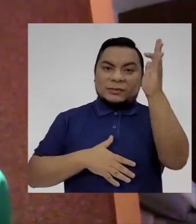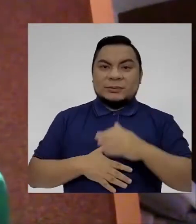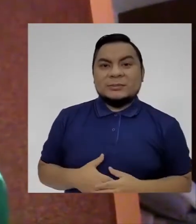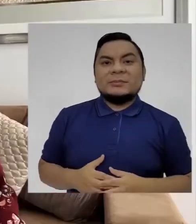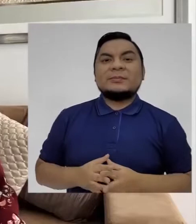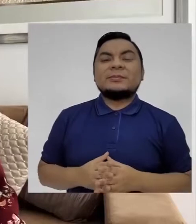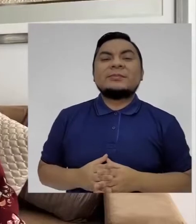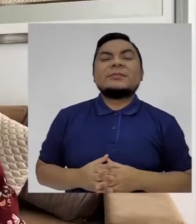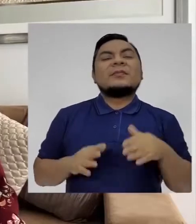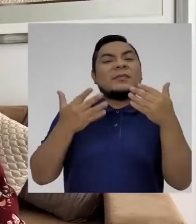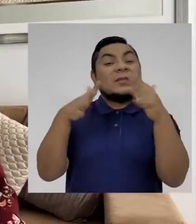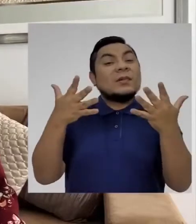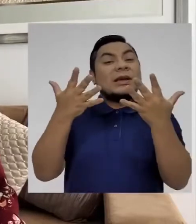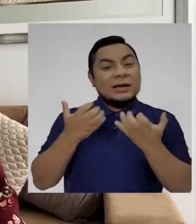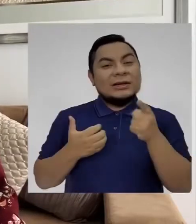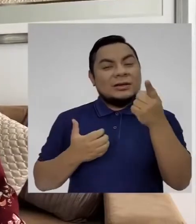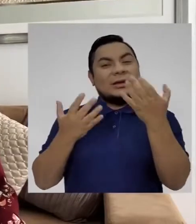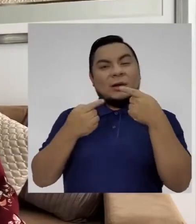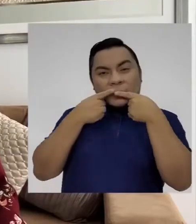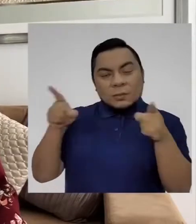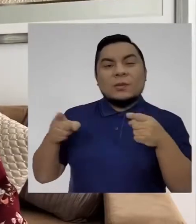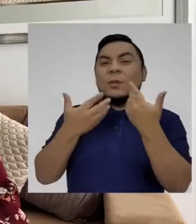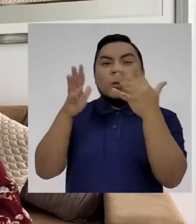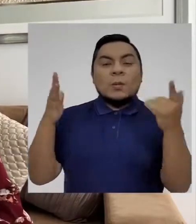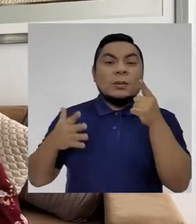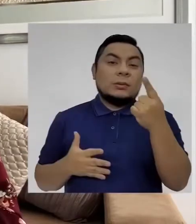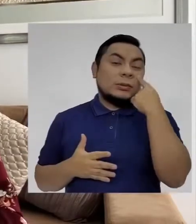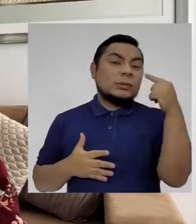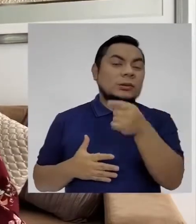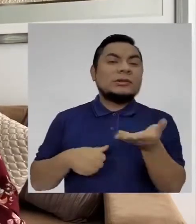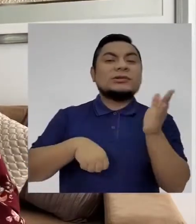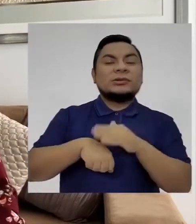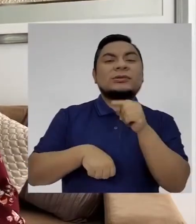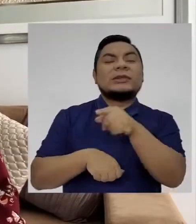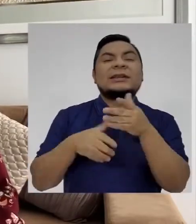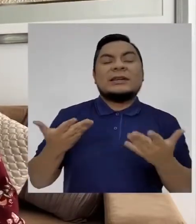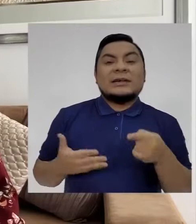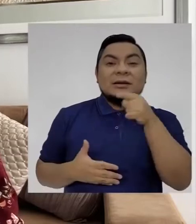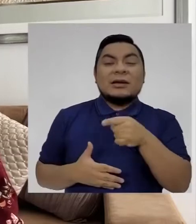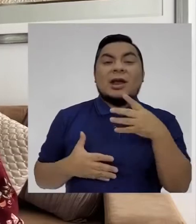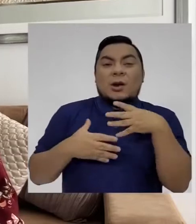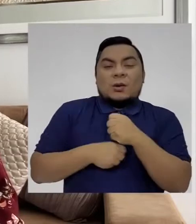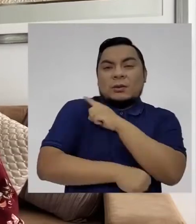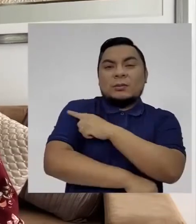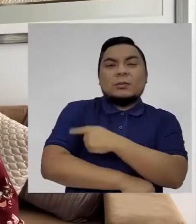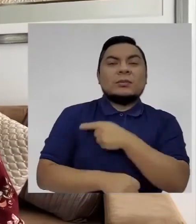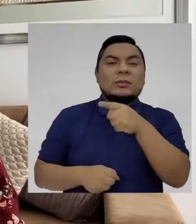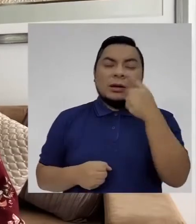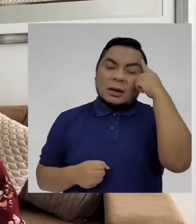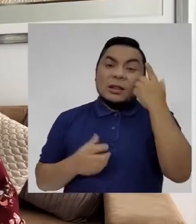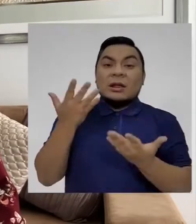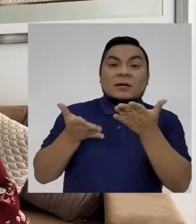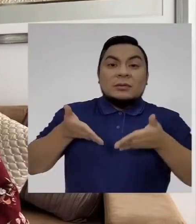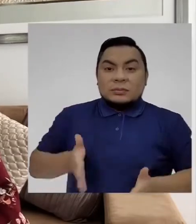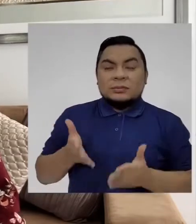futuro, ¿no? Y cualquier cosa que quieran comentar, que quieran conocer también acerca de la distrofia muscular, de